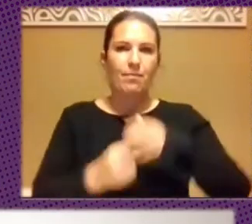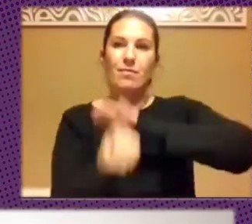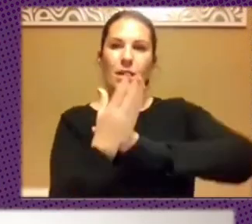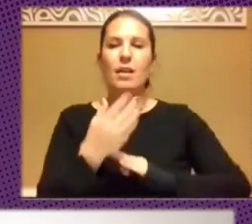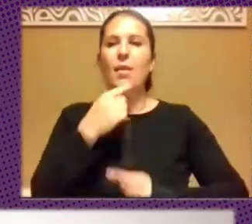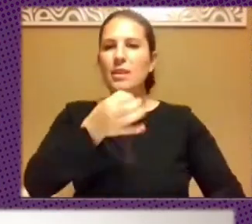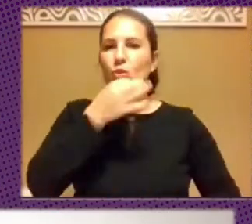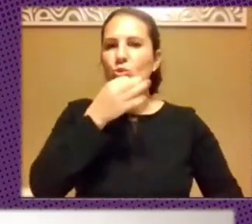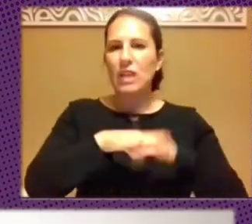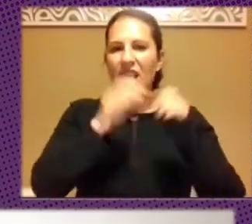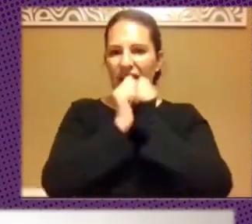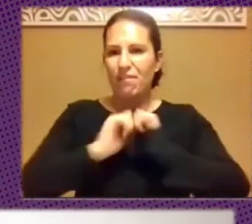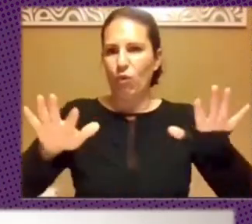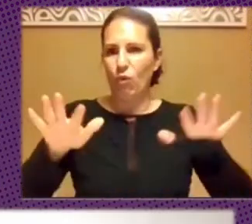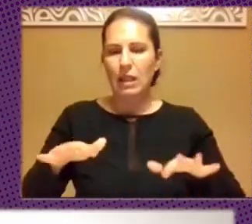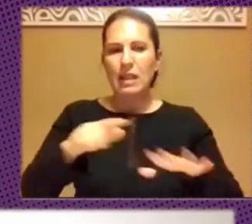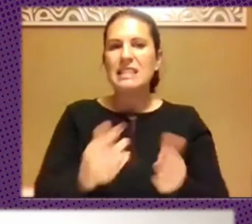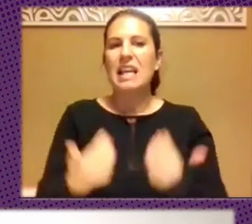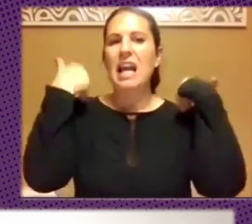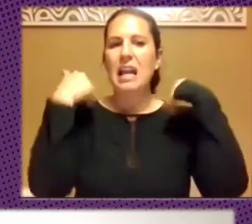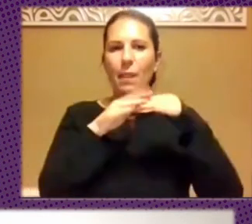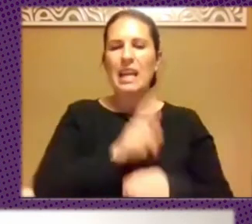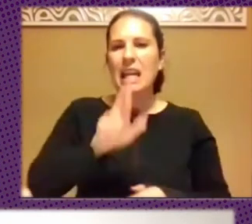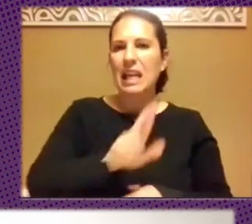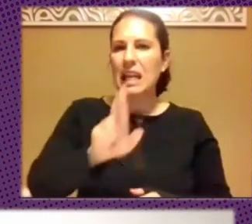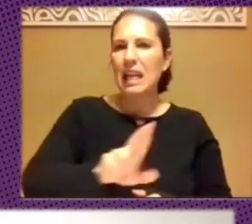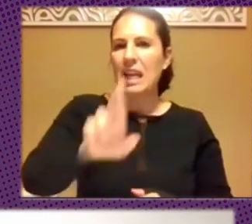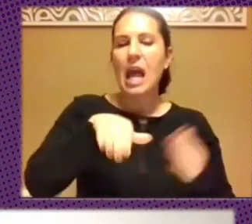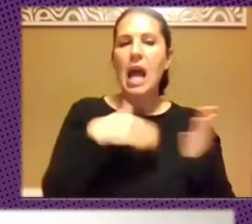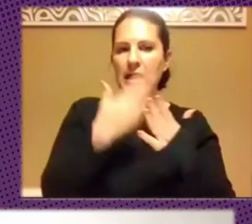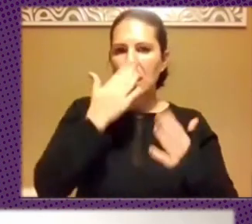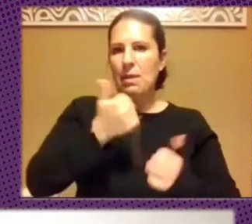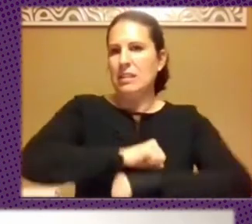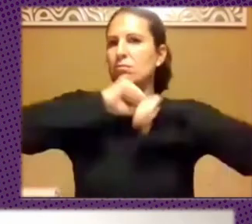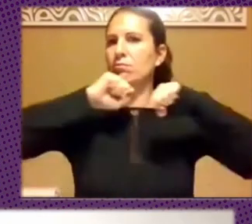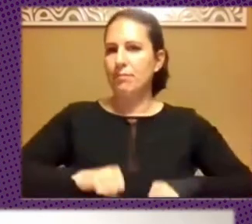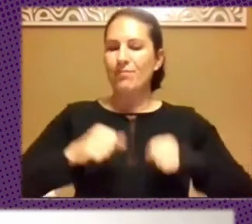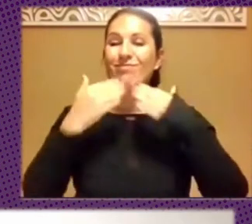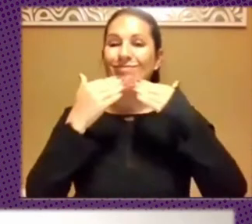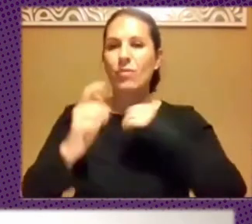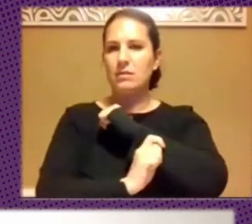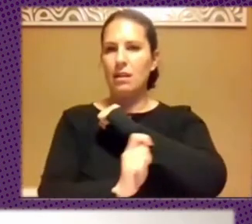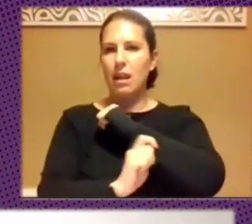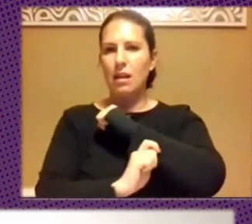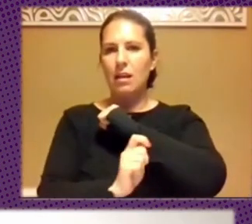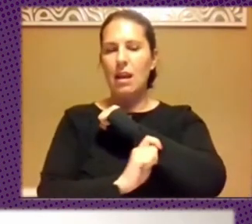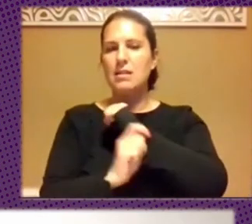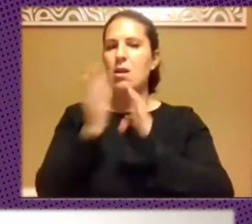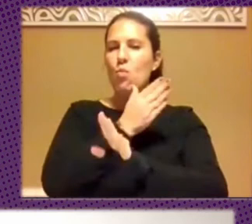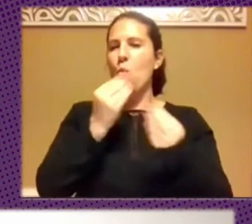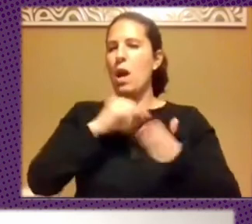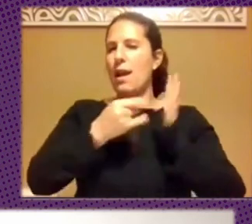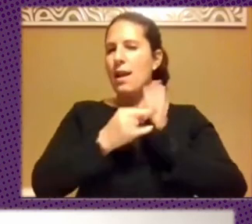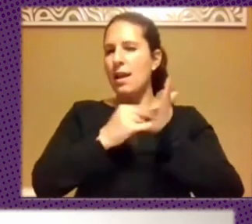difunden y que se encargan de repetirlos y de reforzarlos con estrategias muy, muy planeadas para la